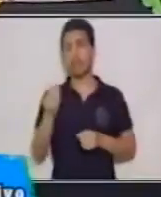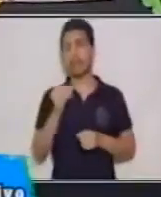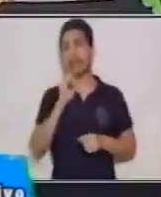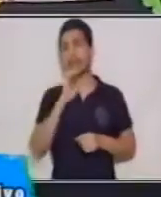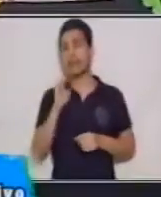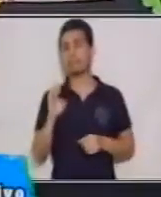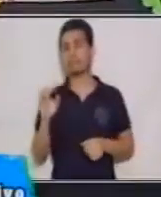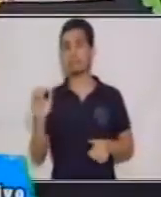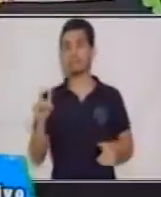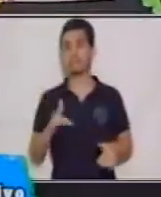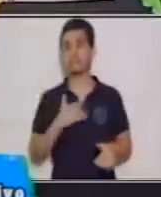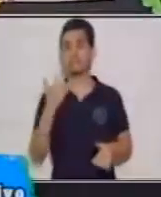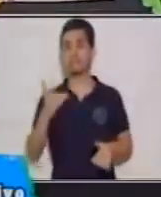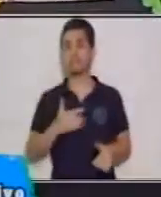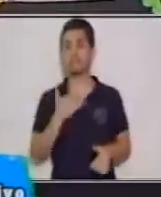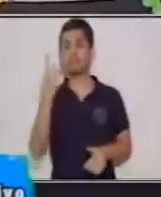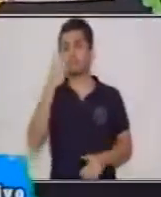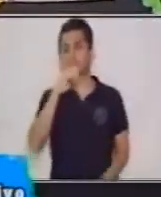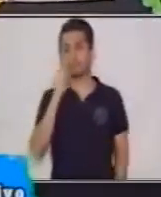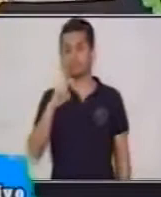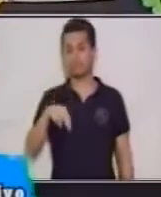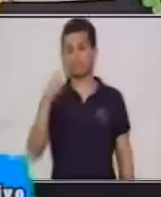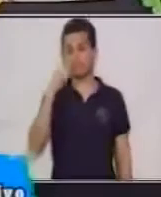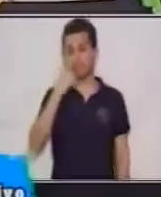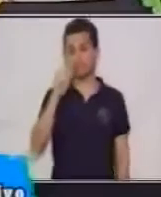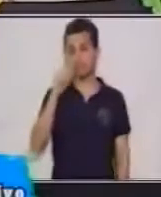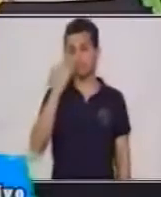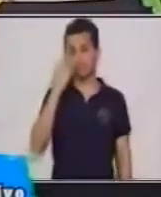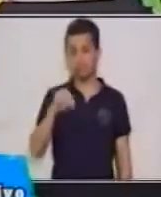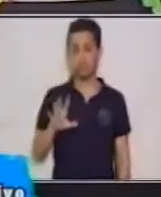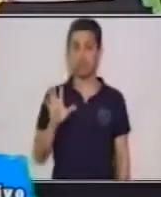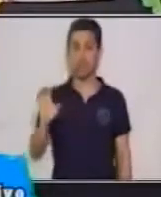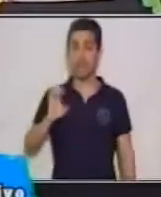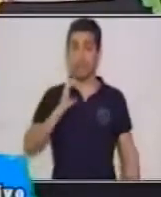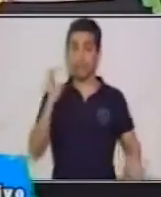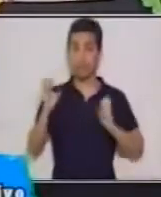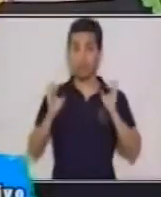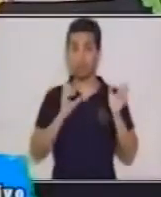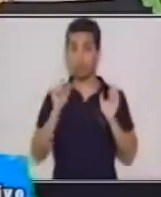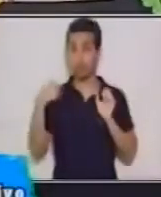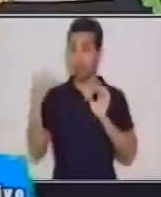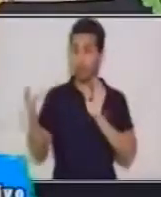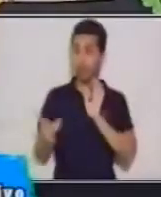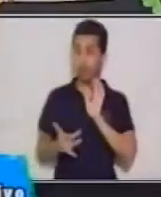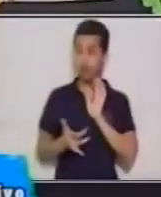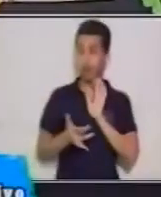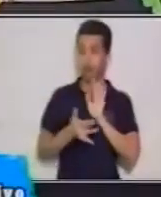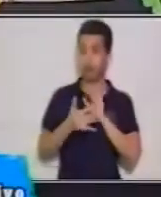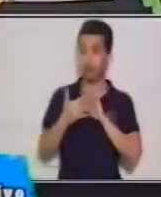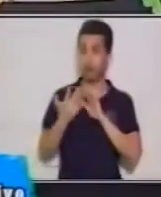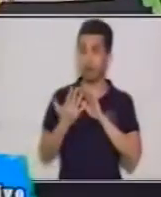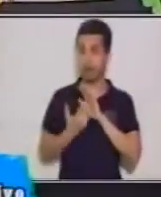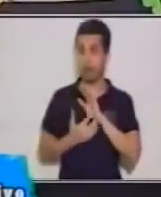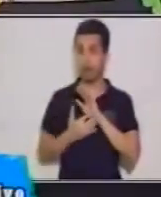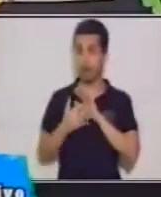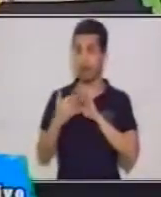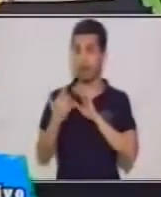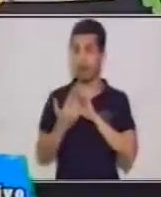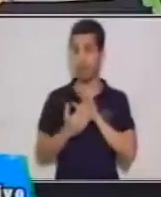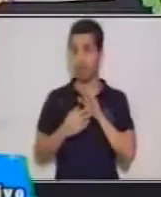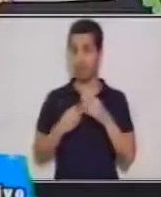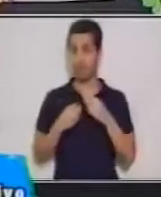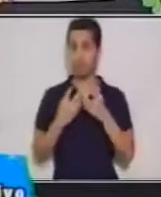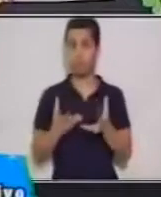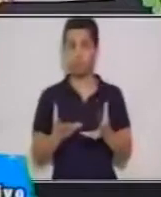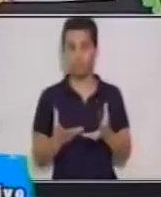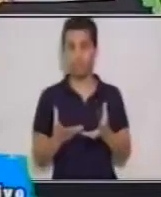sensación. Una emoción es una reacción ante un estímulo que nuestro organismo experimenta.